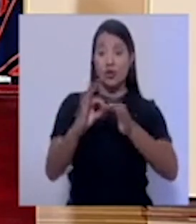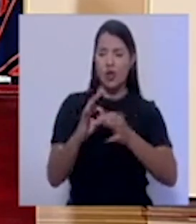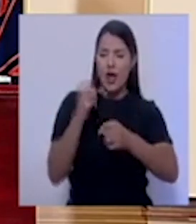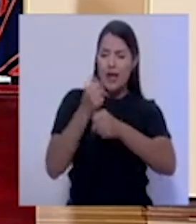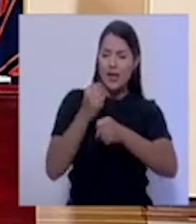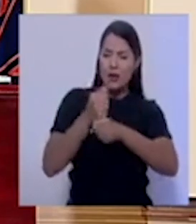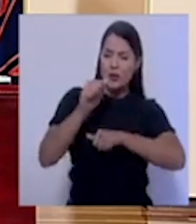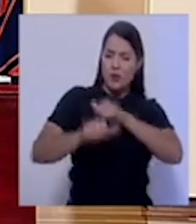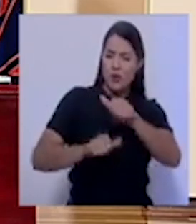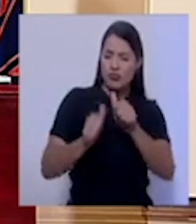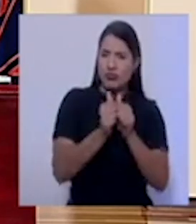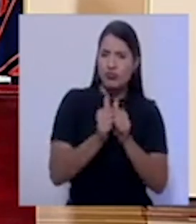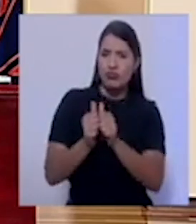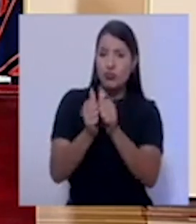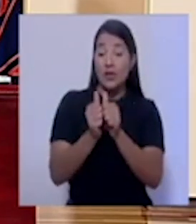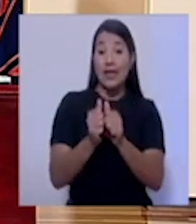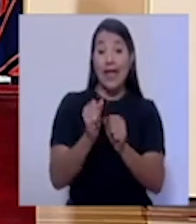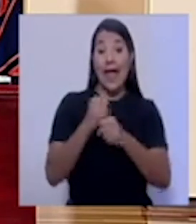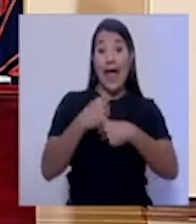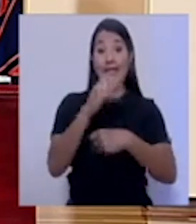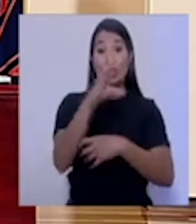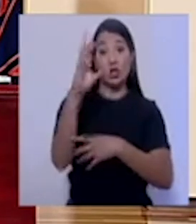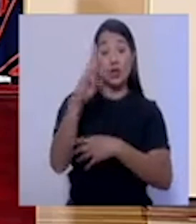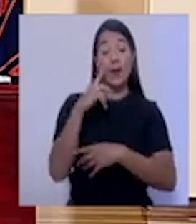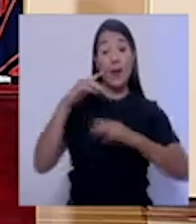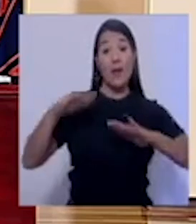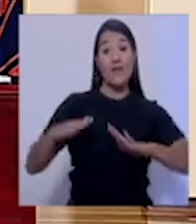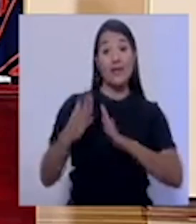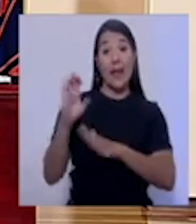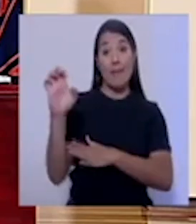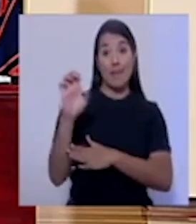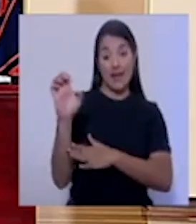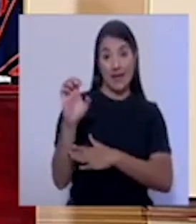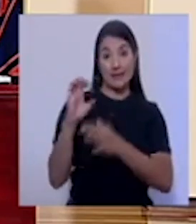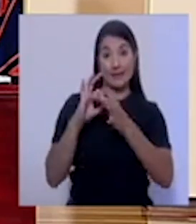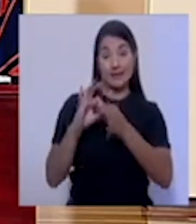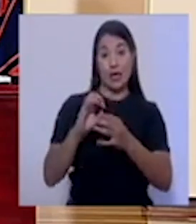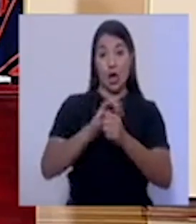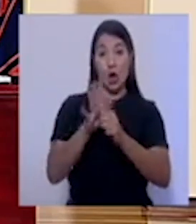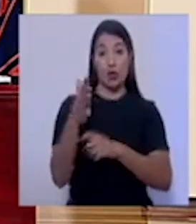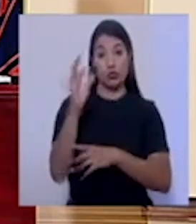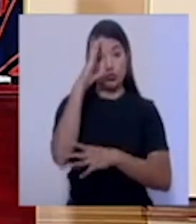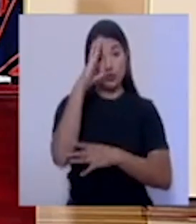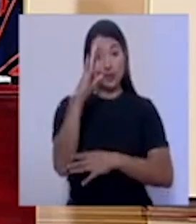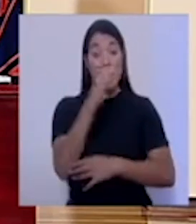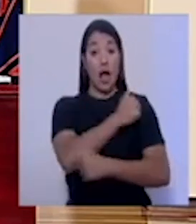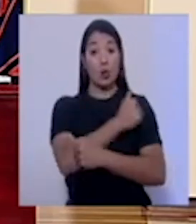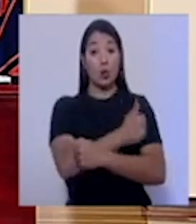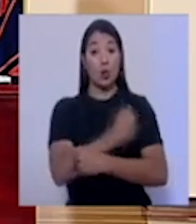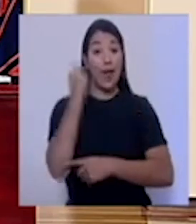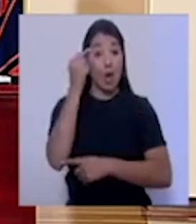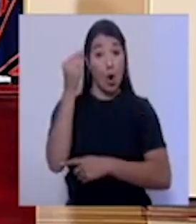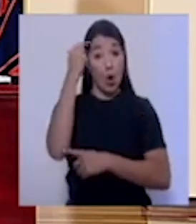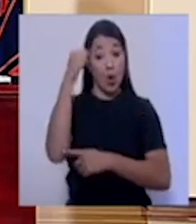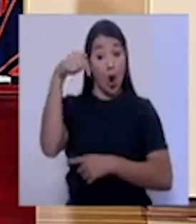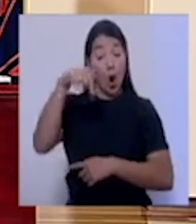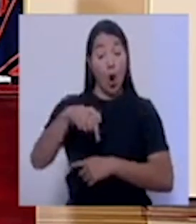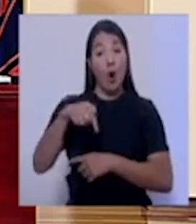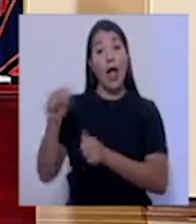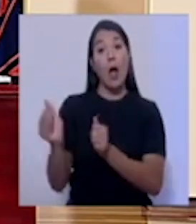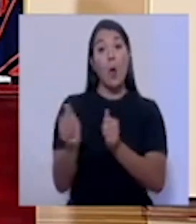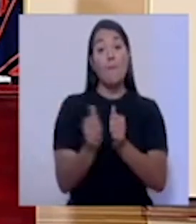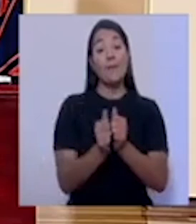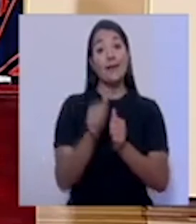de cómo Costa Rica enfrenta la emergencia por el COVID-19. Saludamos a las autoridades de gobierno que nos acompañan este miércoles